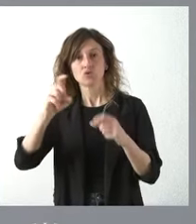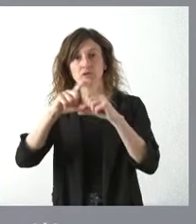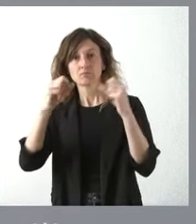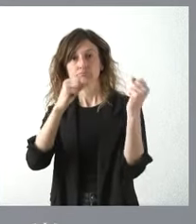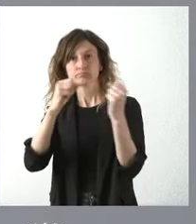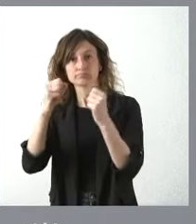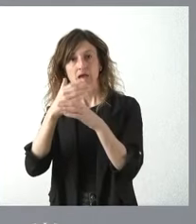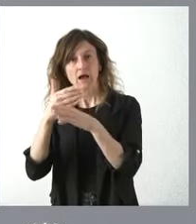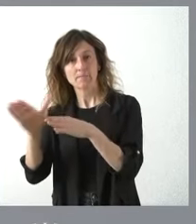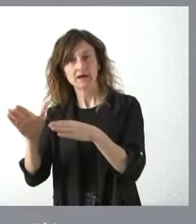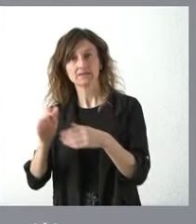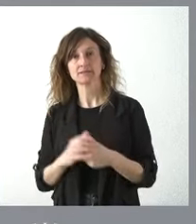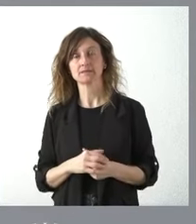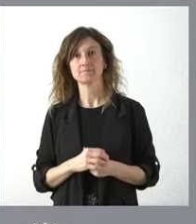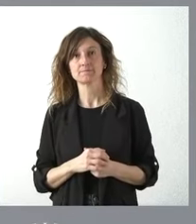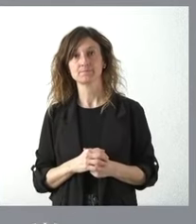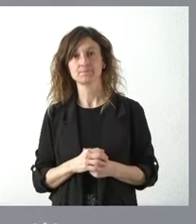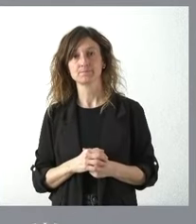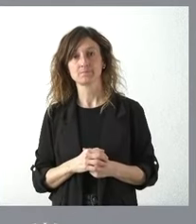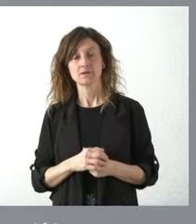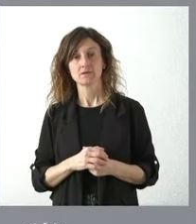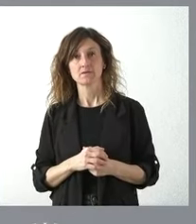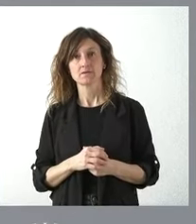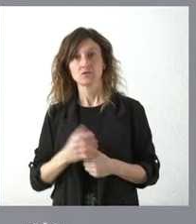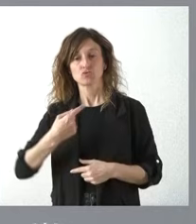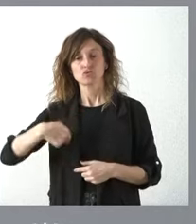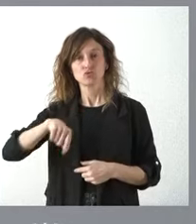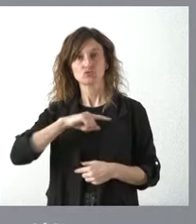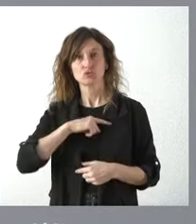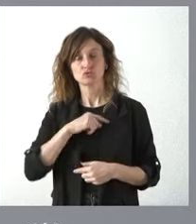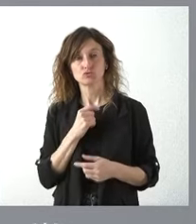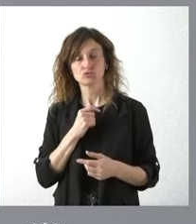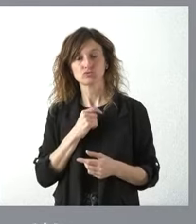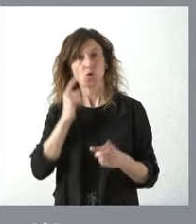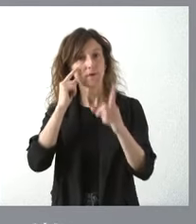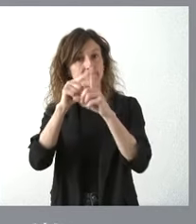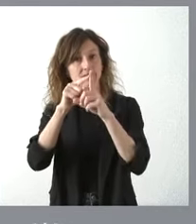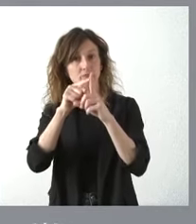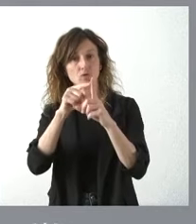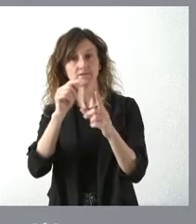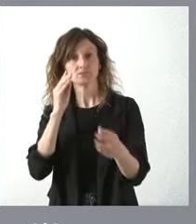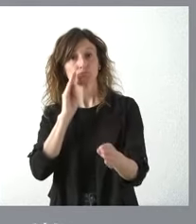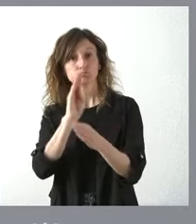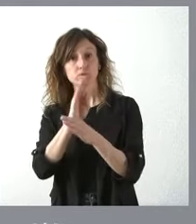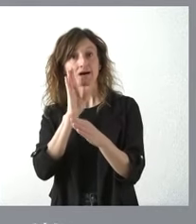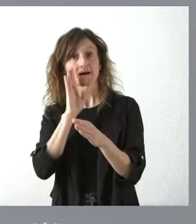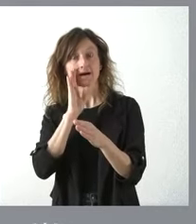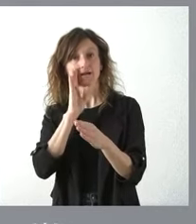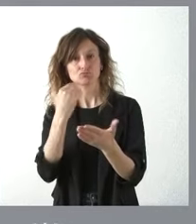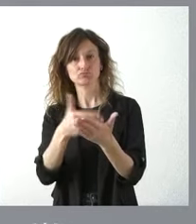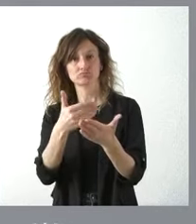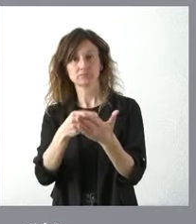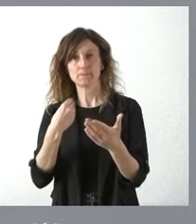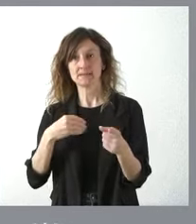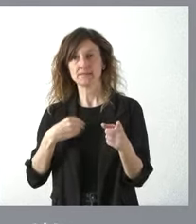al margen de la Junta de Castilla y nosotros lo que estamos dando cuenta y es nuestra misión como Junta de Castilla y León es de la subvención concedida de la subvención